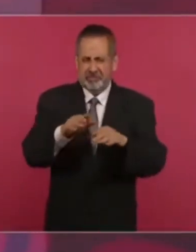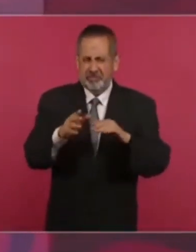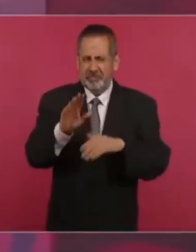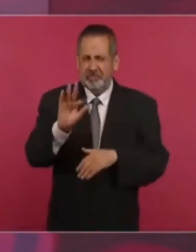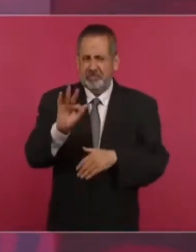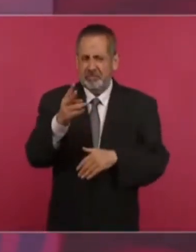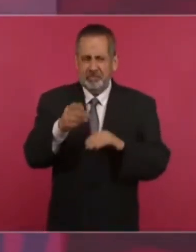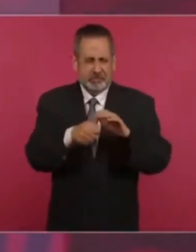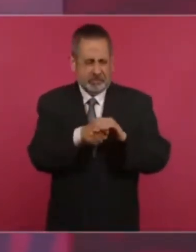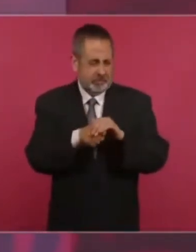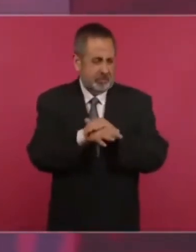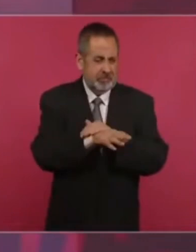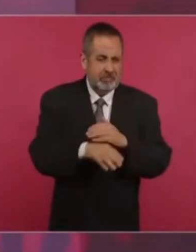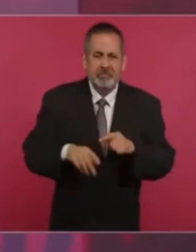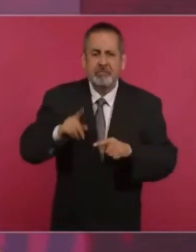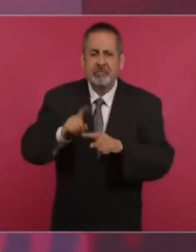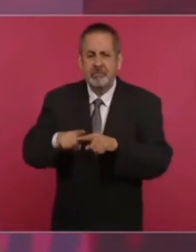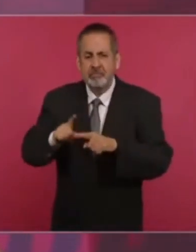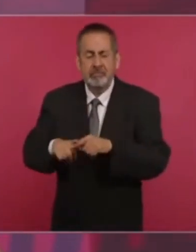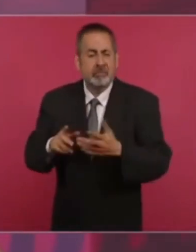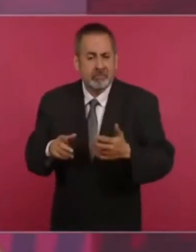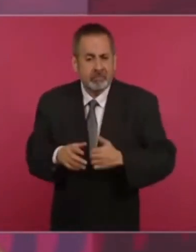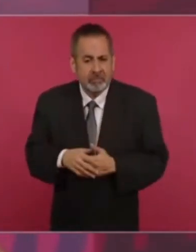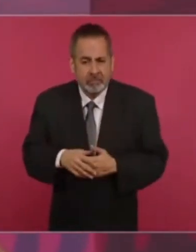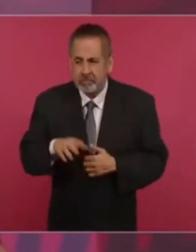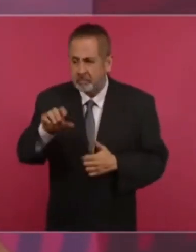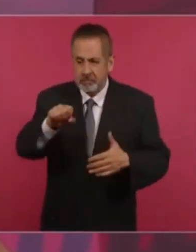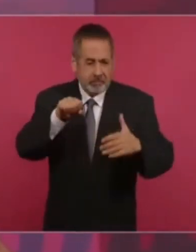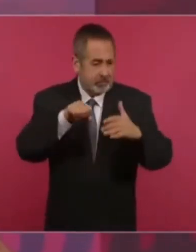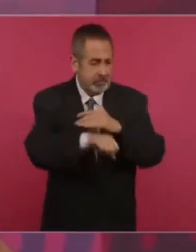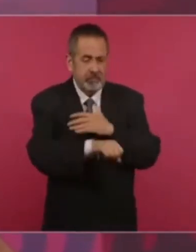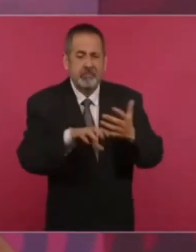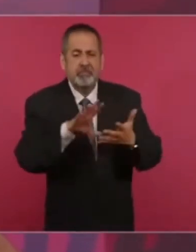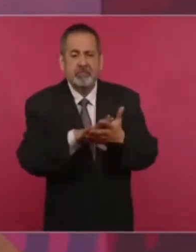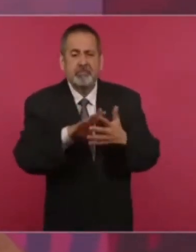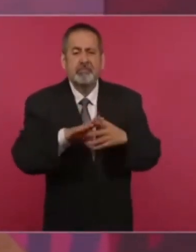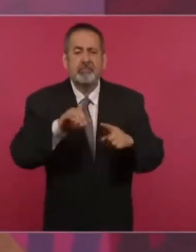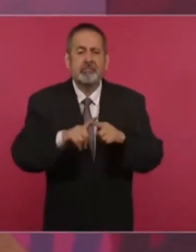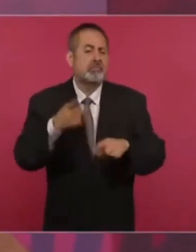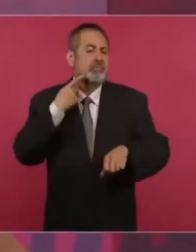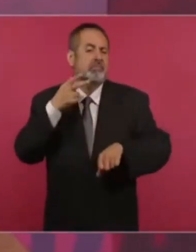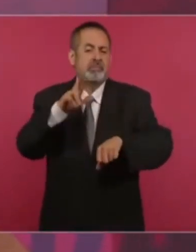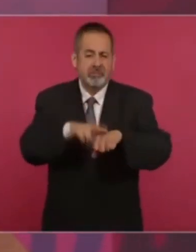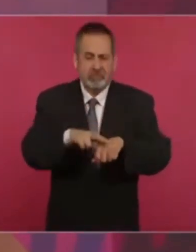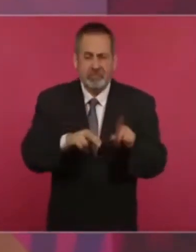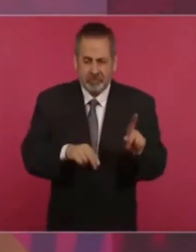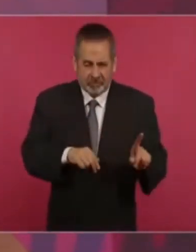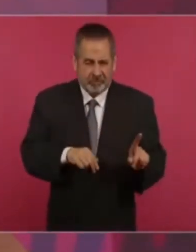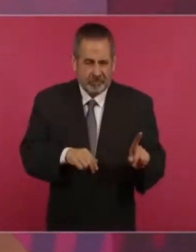lo haya llevado a tener en la cárcel a un procurador,